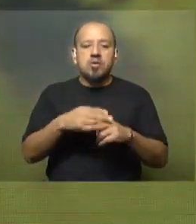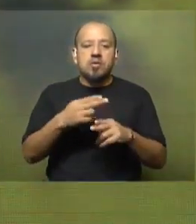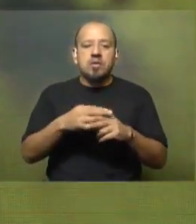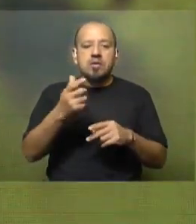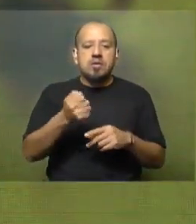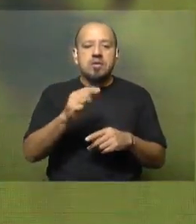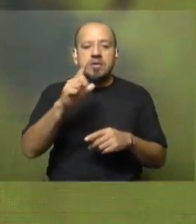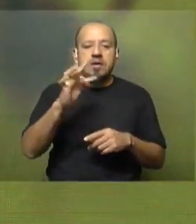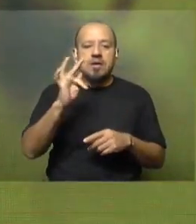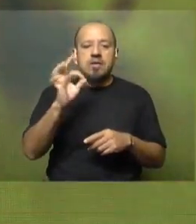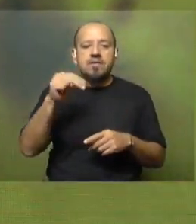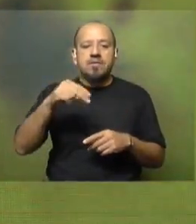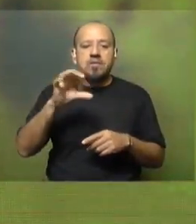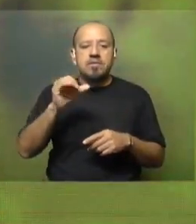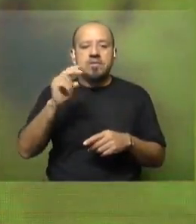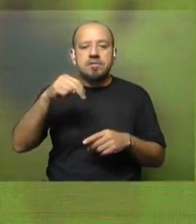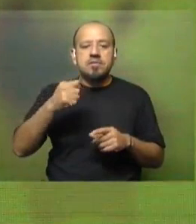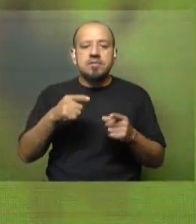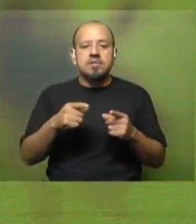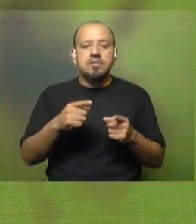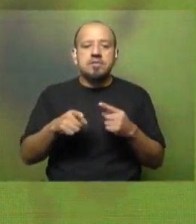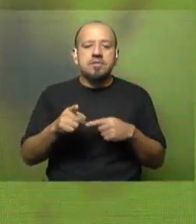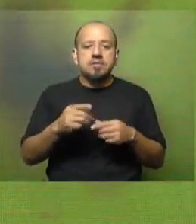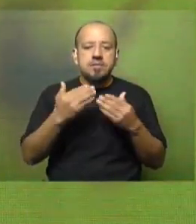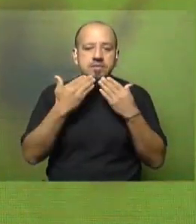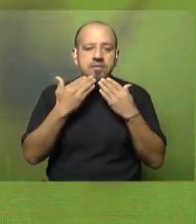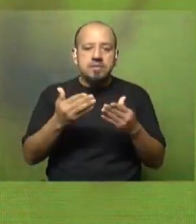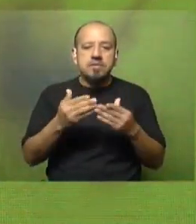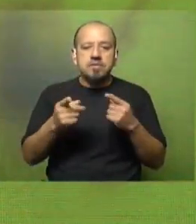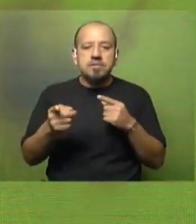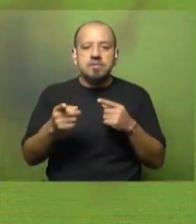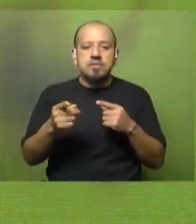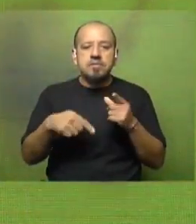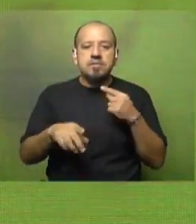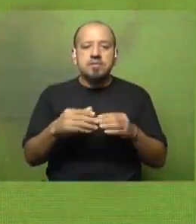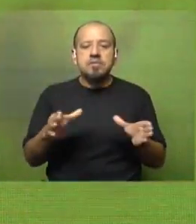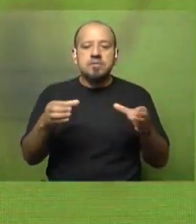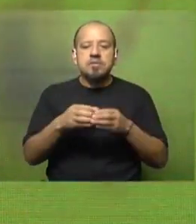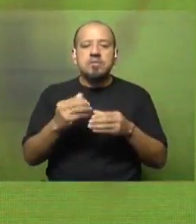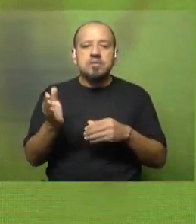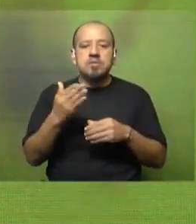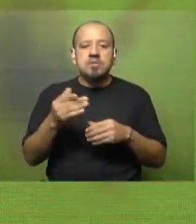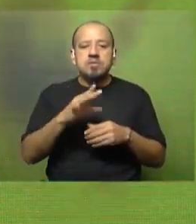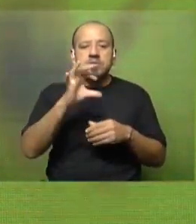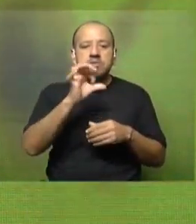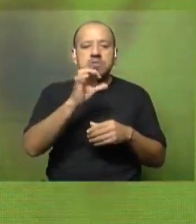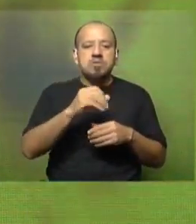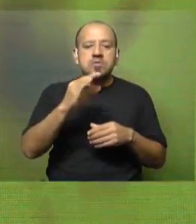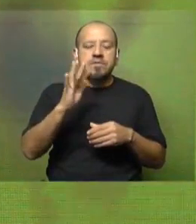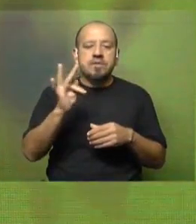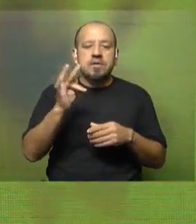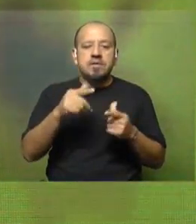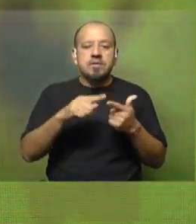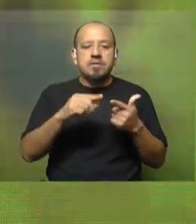los informes de animales y de astronomía. Y, bueno, quiero agradecer a la dirección del canal, a nuestro equipo de producción, Soledad Moreira, Fernando Domínguez,